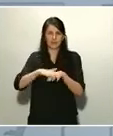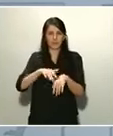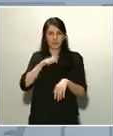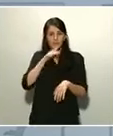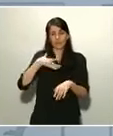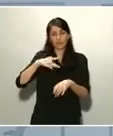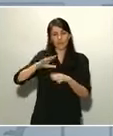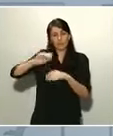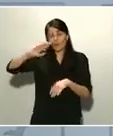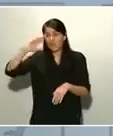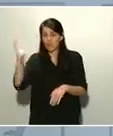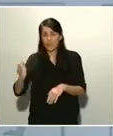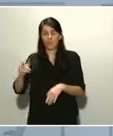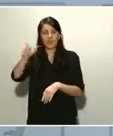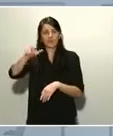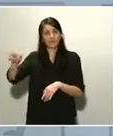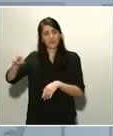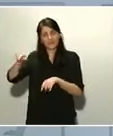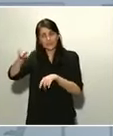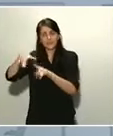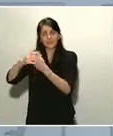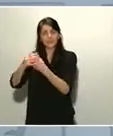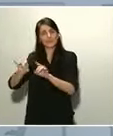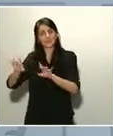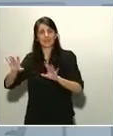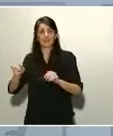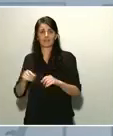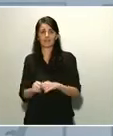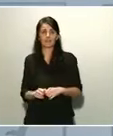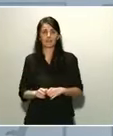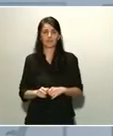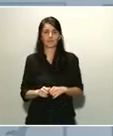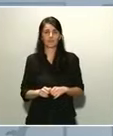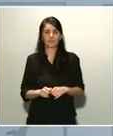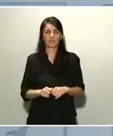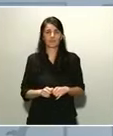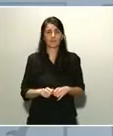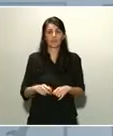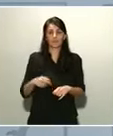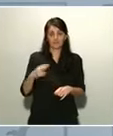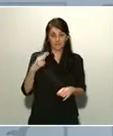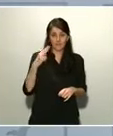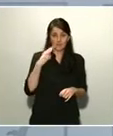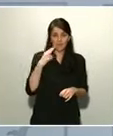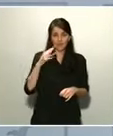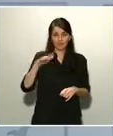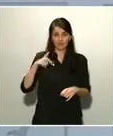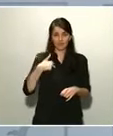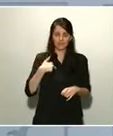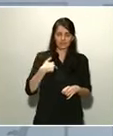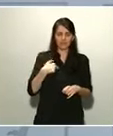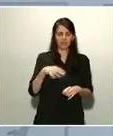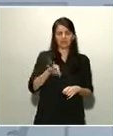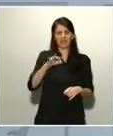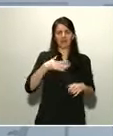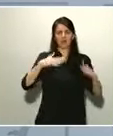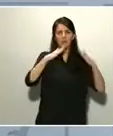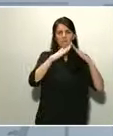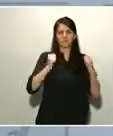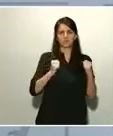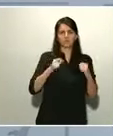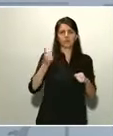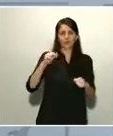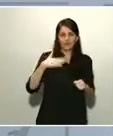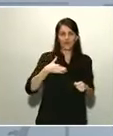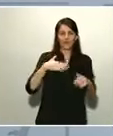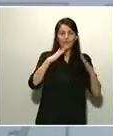ella. No es el miedo el que nos mantiene encerrados en nuestras casas. Es el coraje. Ahora va a